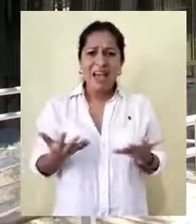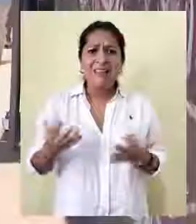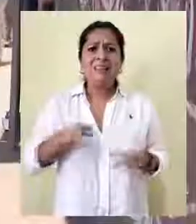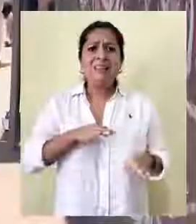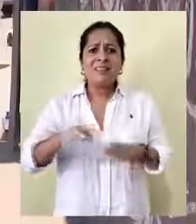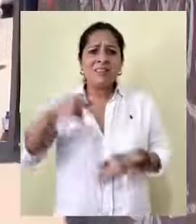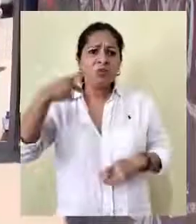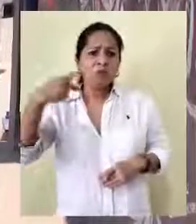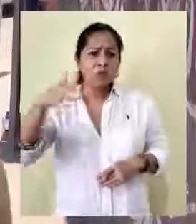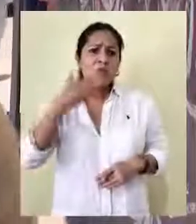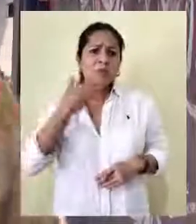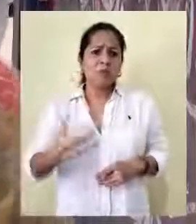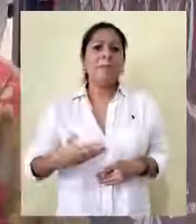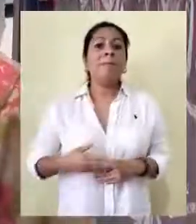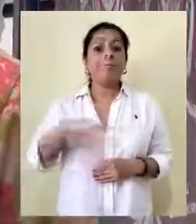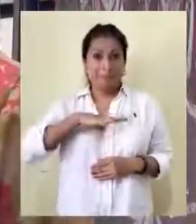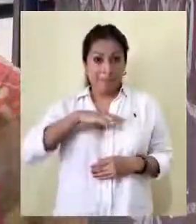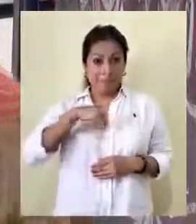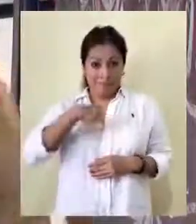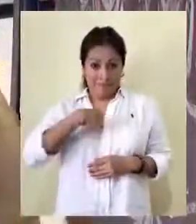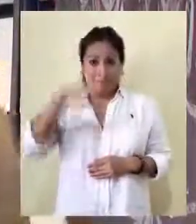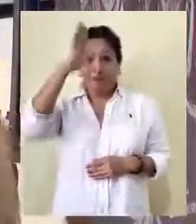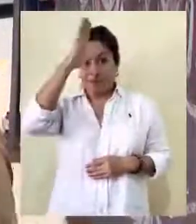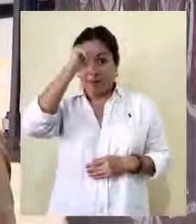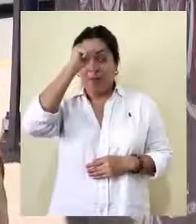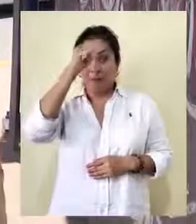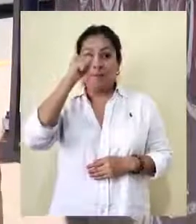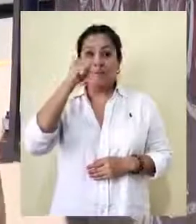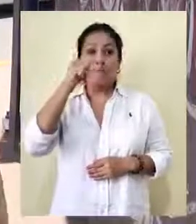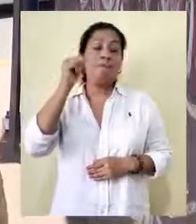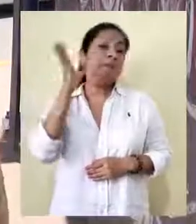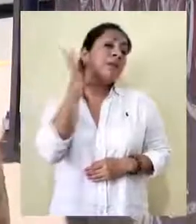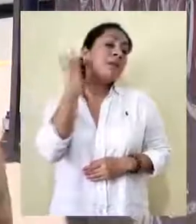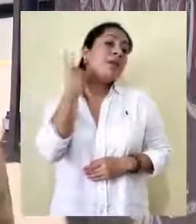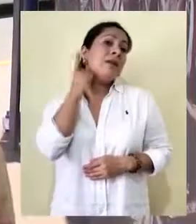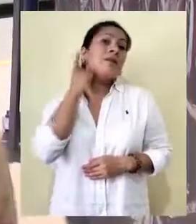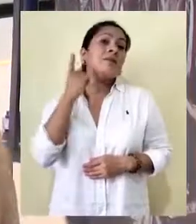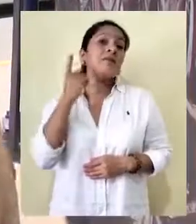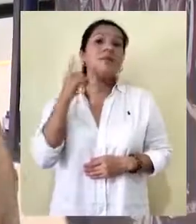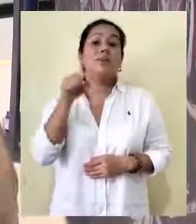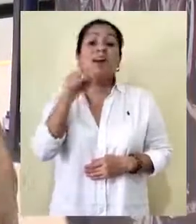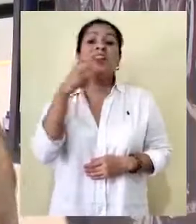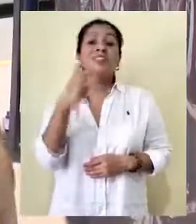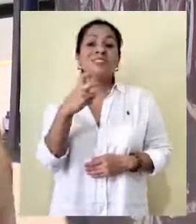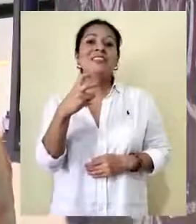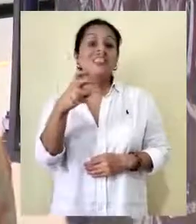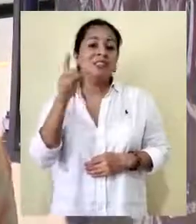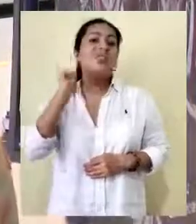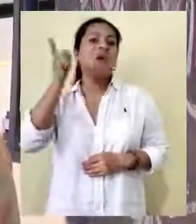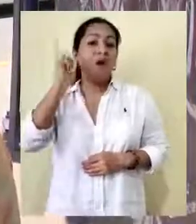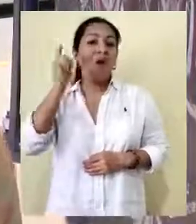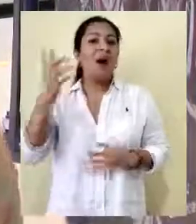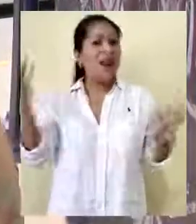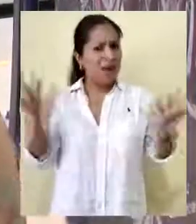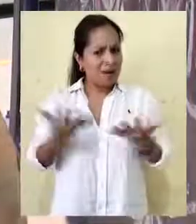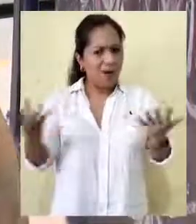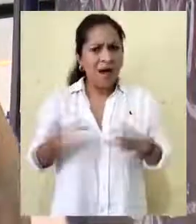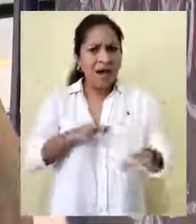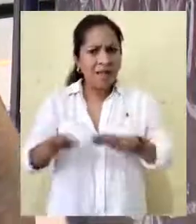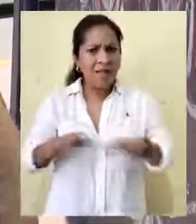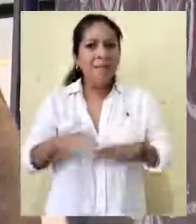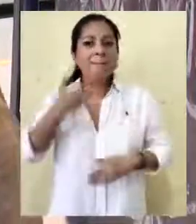prometiendo. Yo voy de acuerdo que, bueno, verdad que está haciendo eso el Congreso, pero ojalá realmente lo lleven a cabo. Porque,